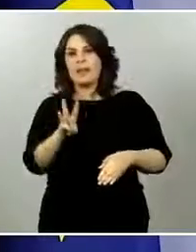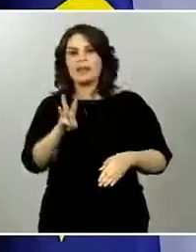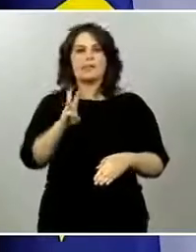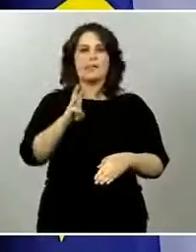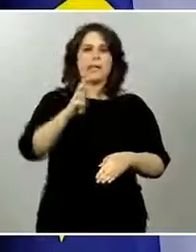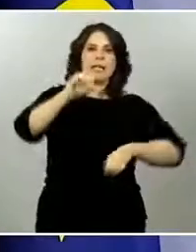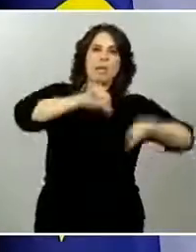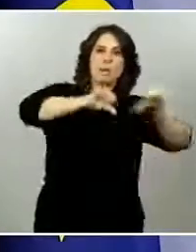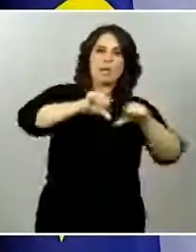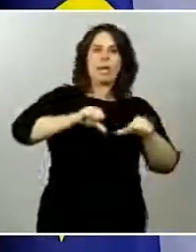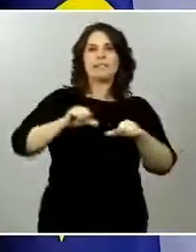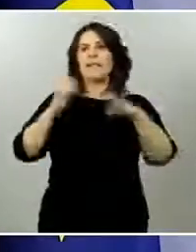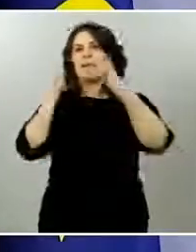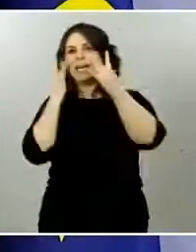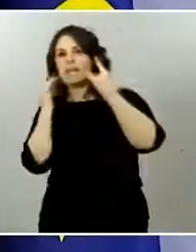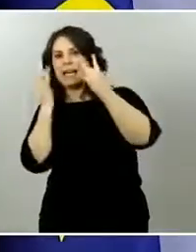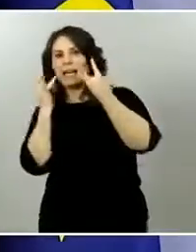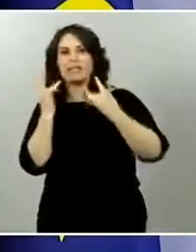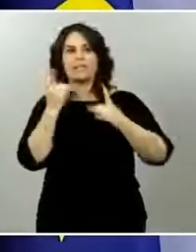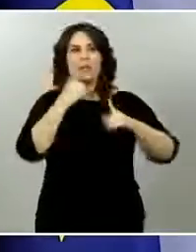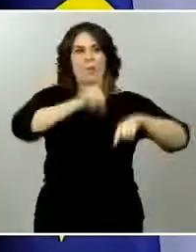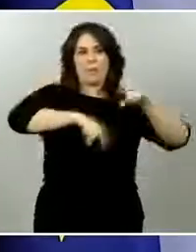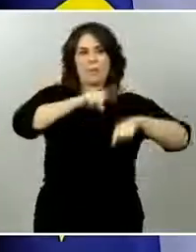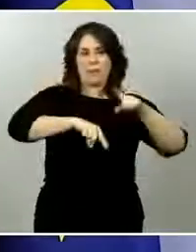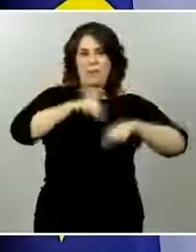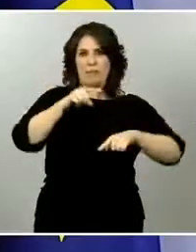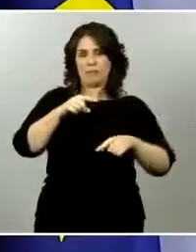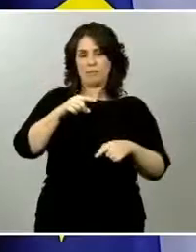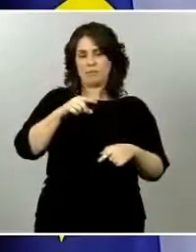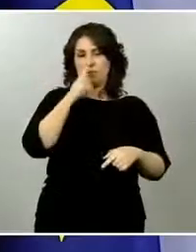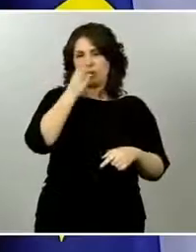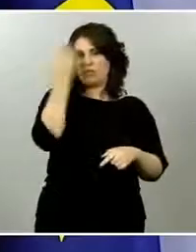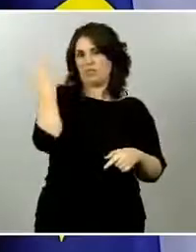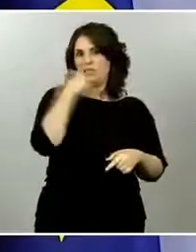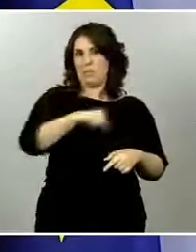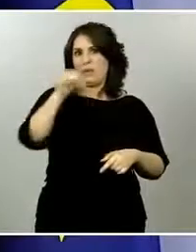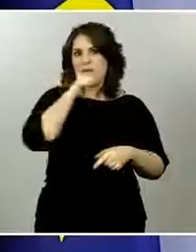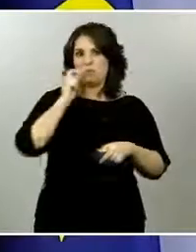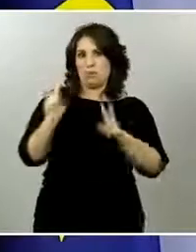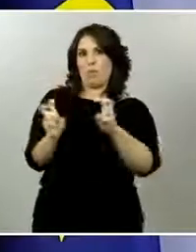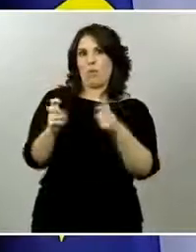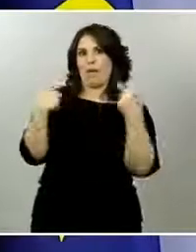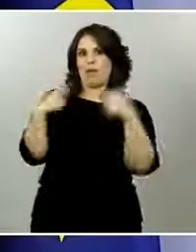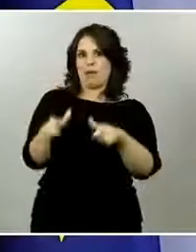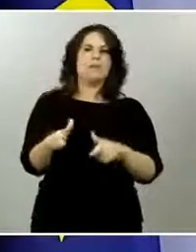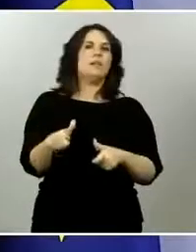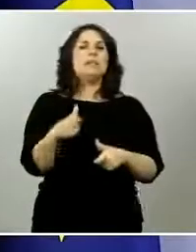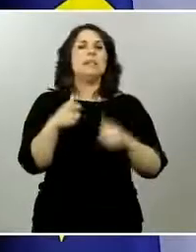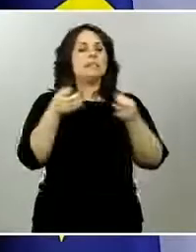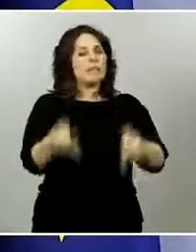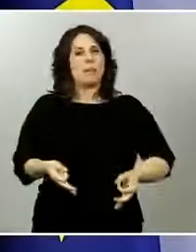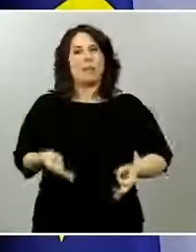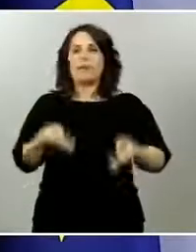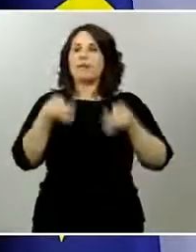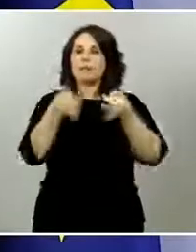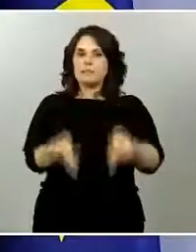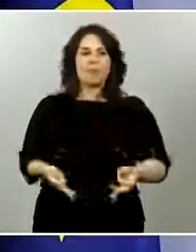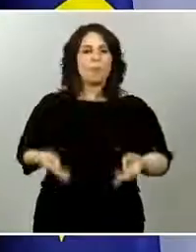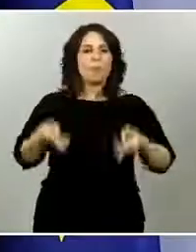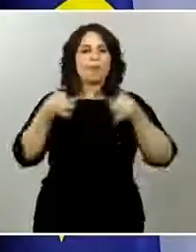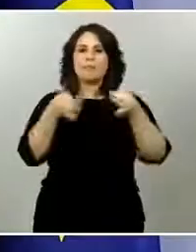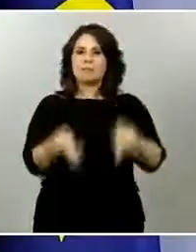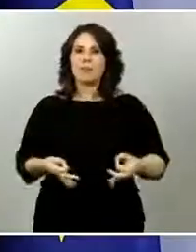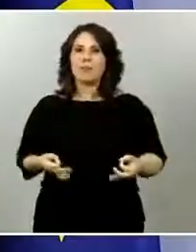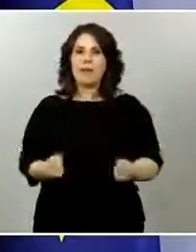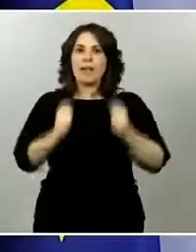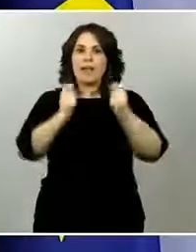repartir aquel tipo de mascarilla saben que hay varios tipos de mascarillas de FPP2, FPP3 mascarillas quirúrgicas y mascarillas higiénicas que definimos